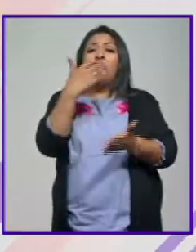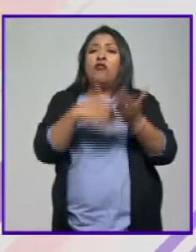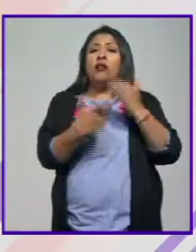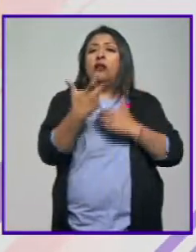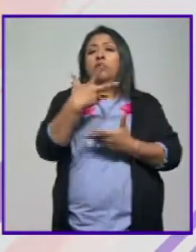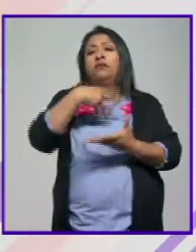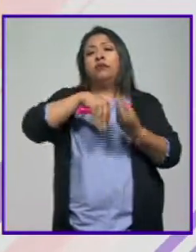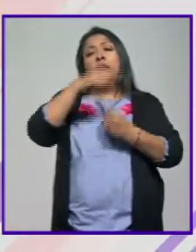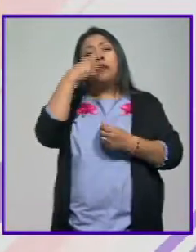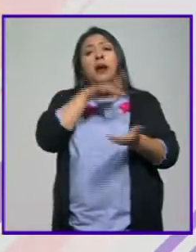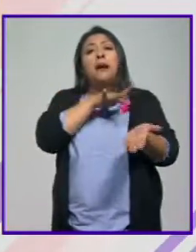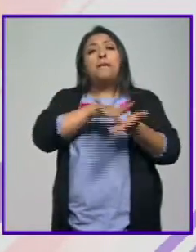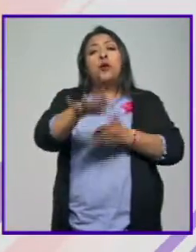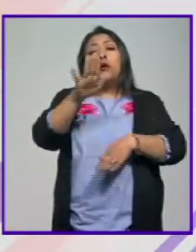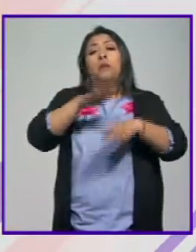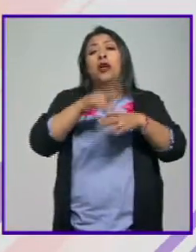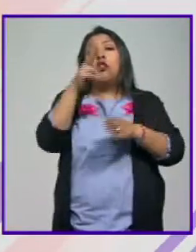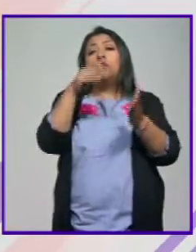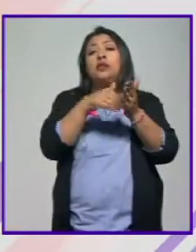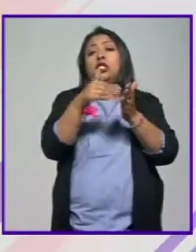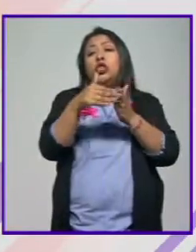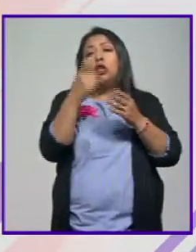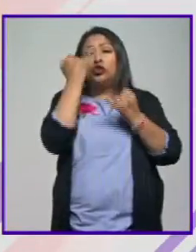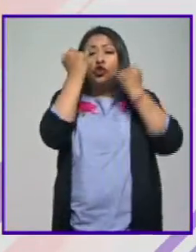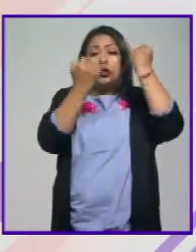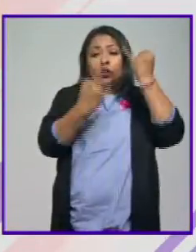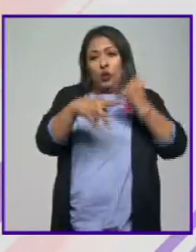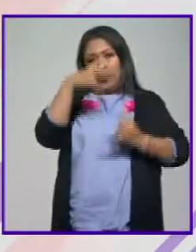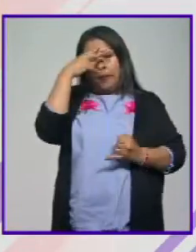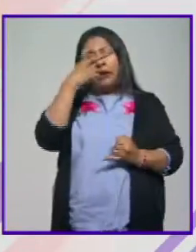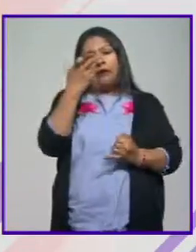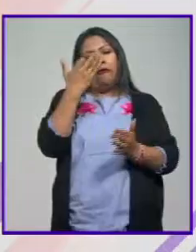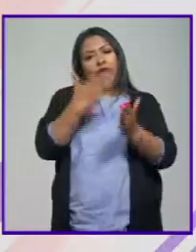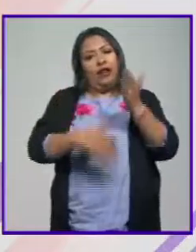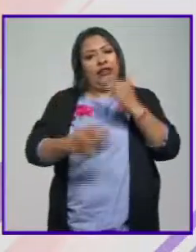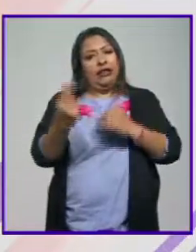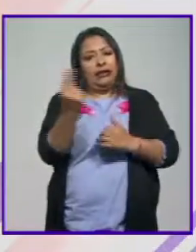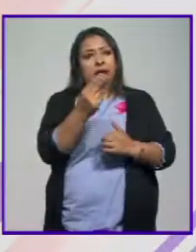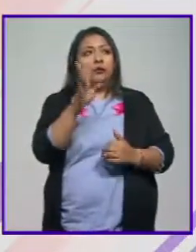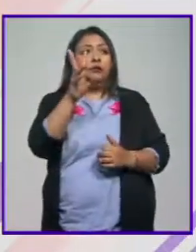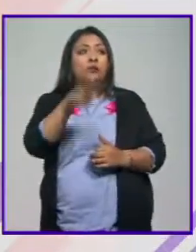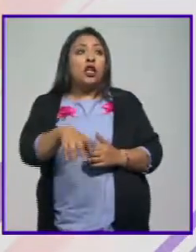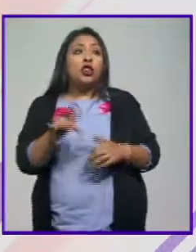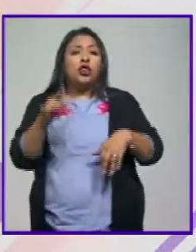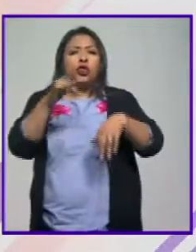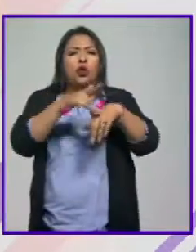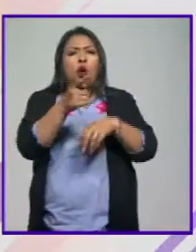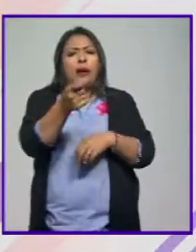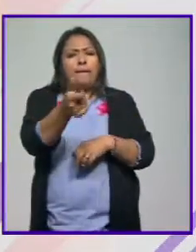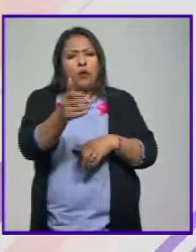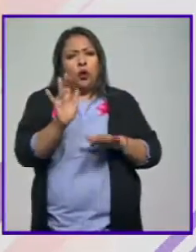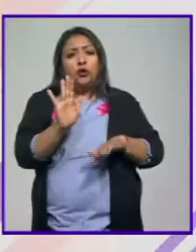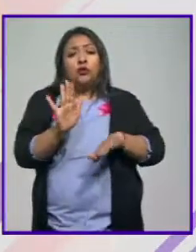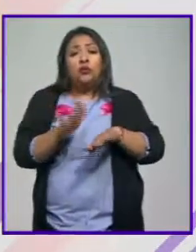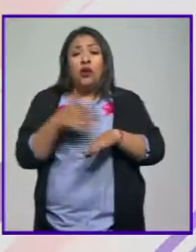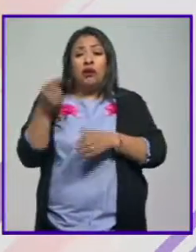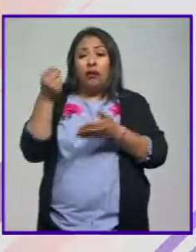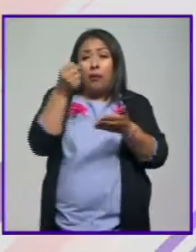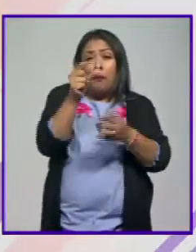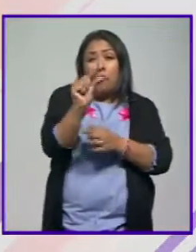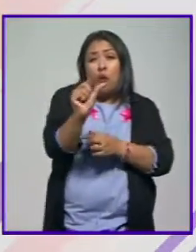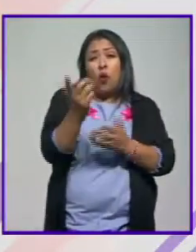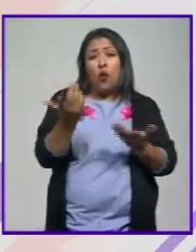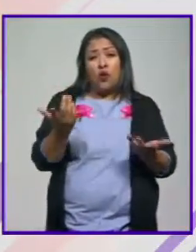presupuesto para apoyar a los más de 2 millones de creadores mexicanos. Le ha tocado a pocos porque la bolsa es